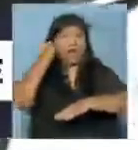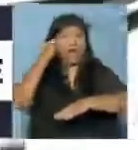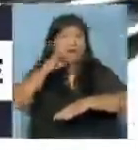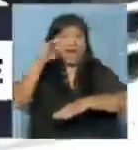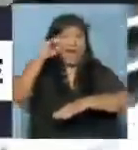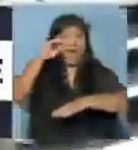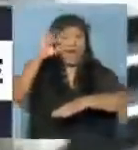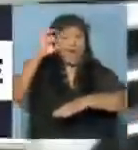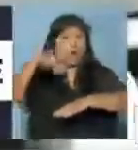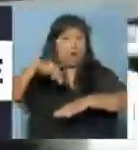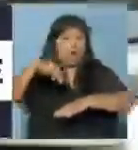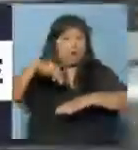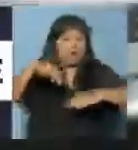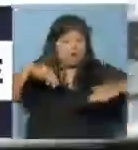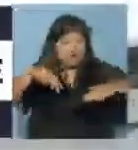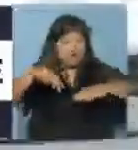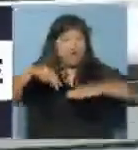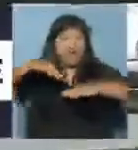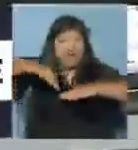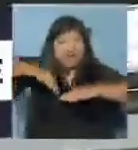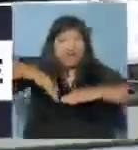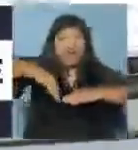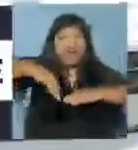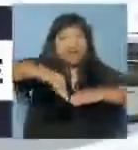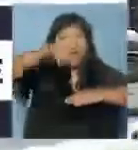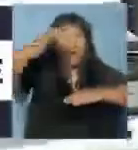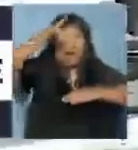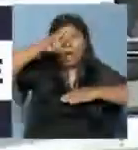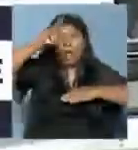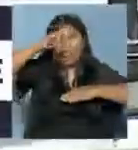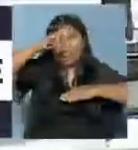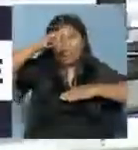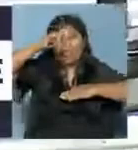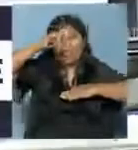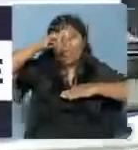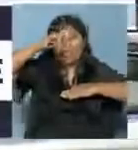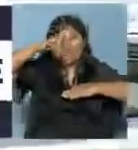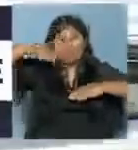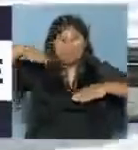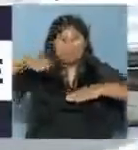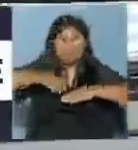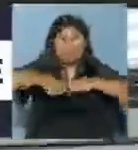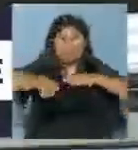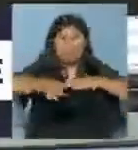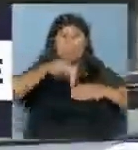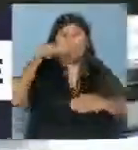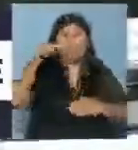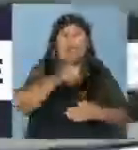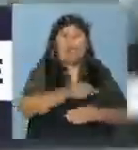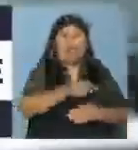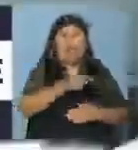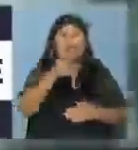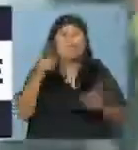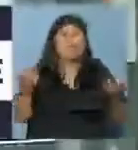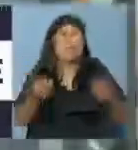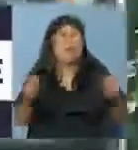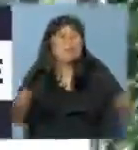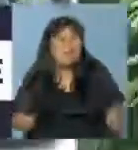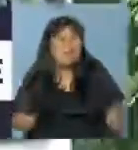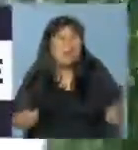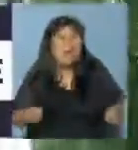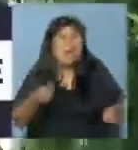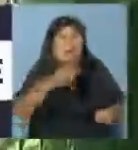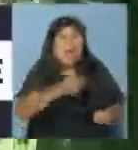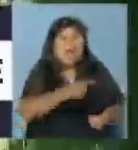que ya nosotros tenemos como algunas versiones, el chofer de esta unidad se habría desvanecido y habría